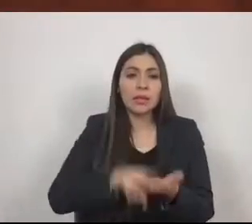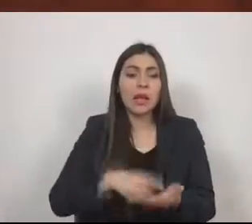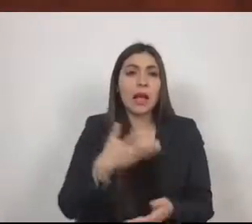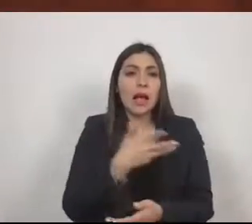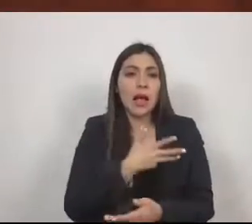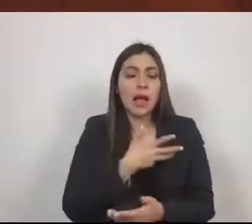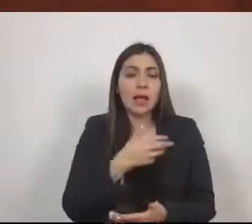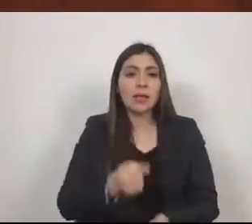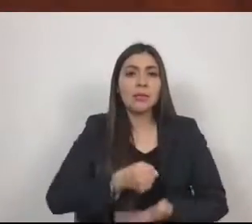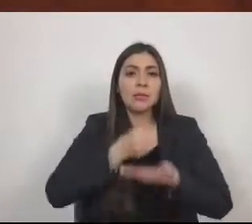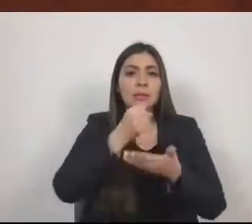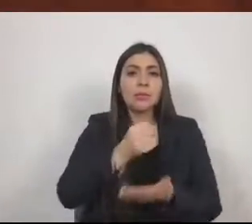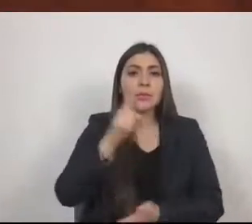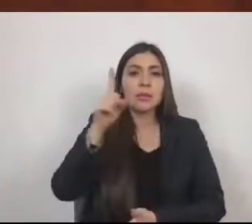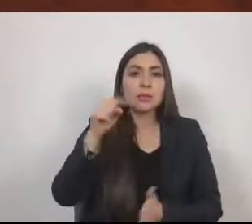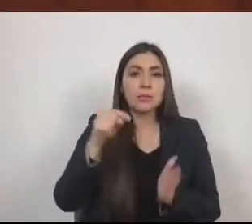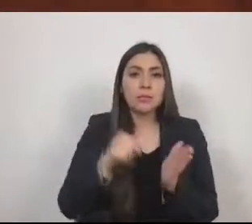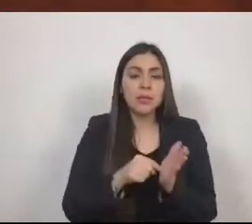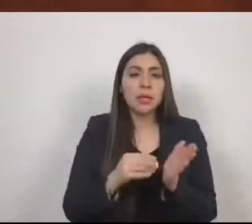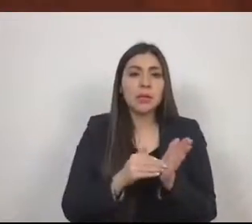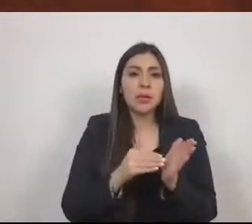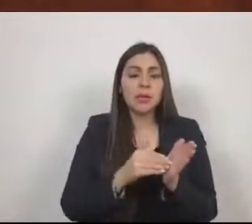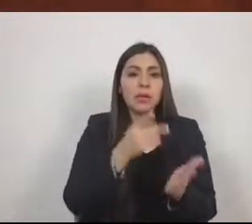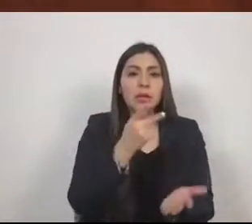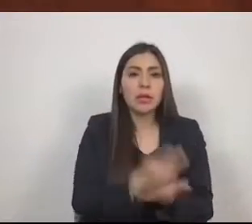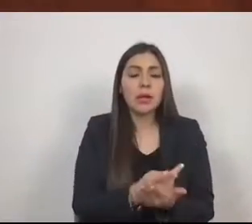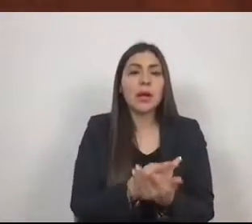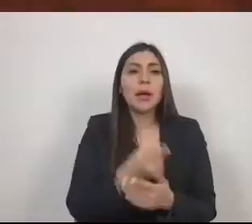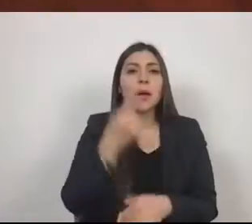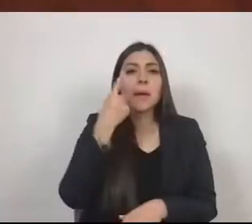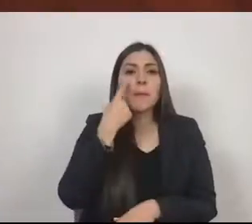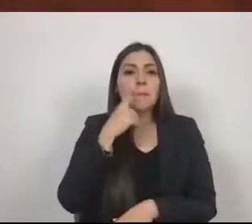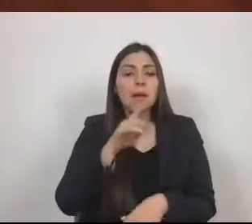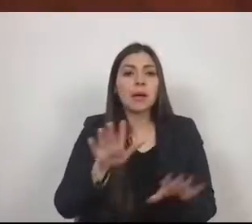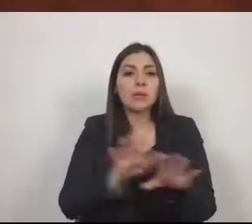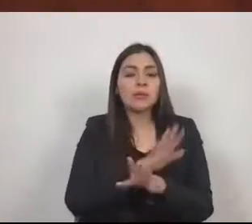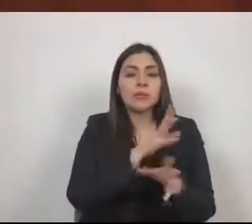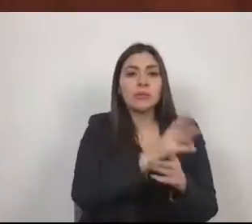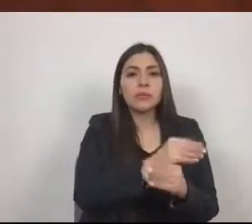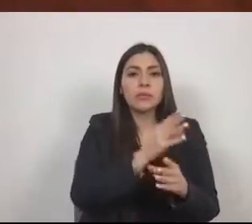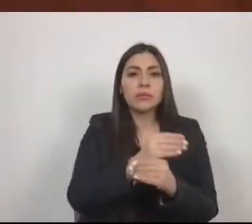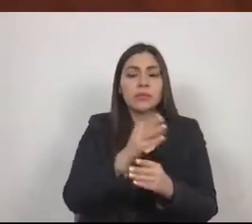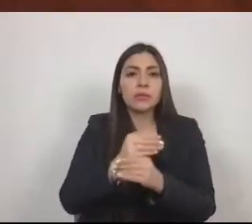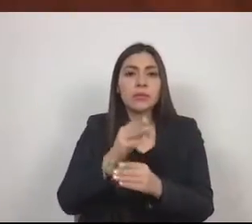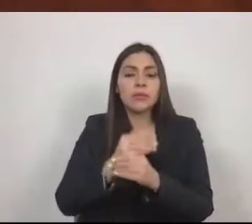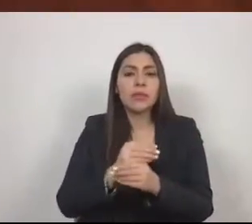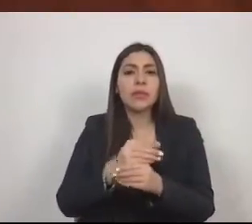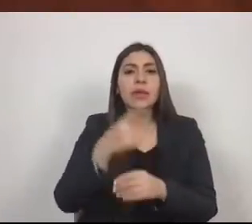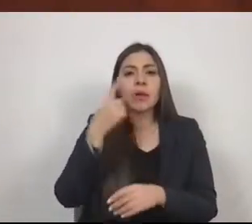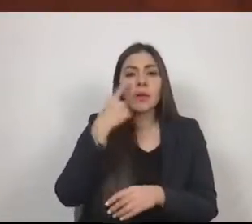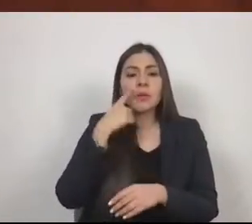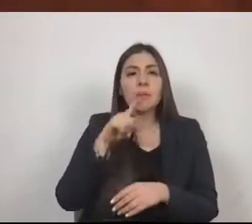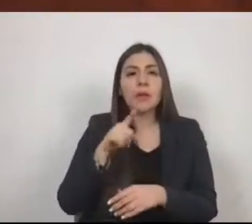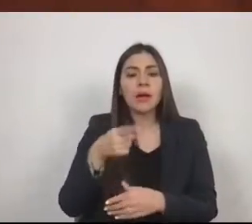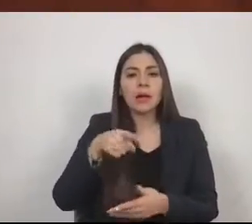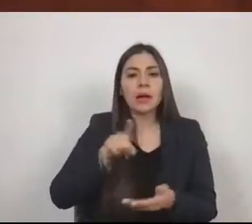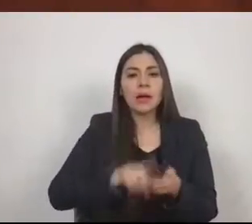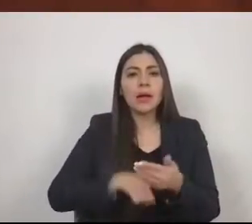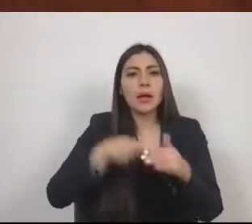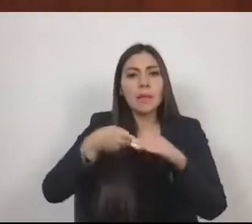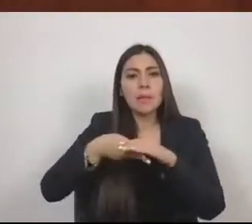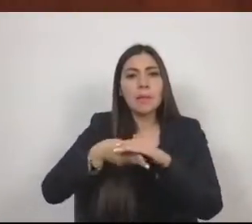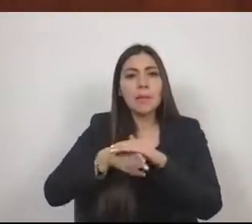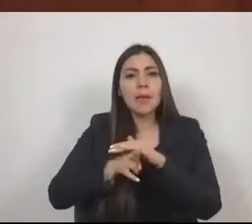mil millones de pesos para la renovación y mantenimiento del sistema de pilotaje de la línea B del metro,